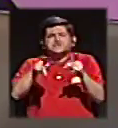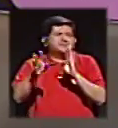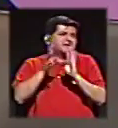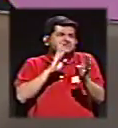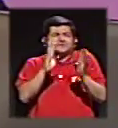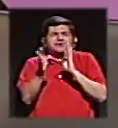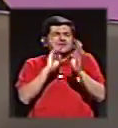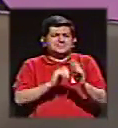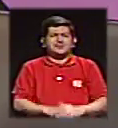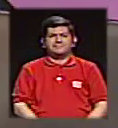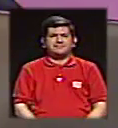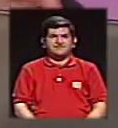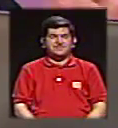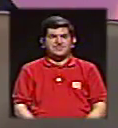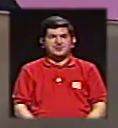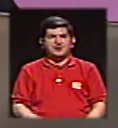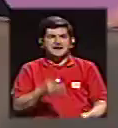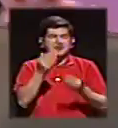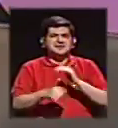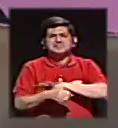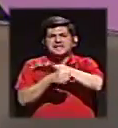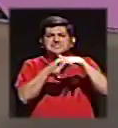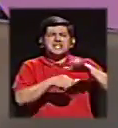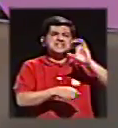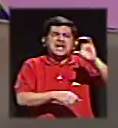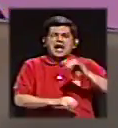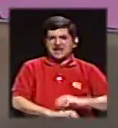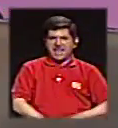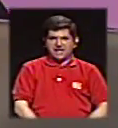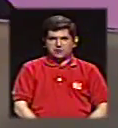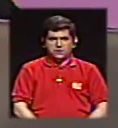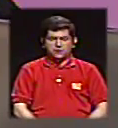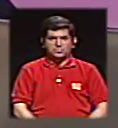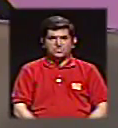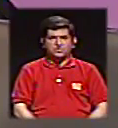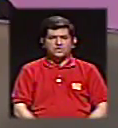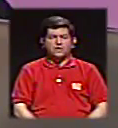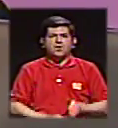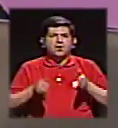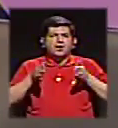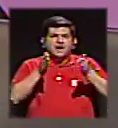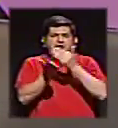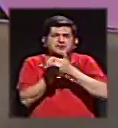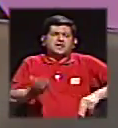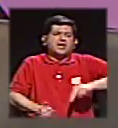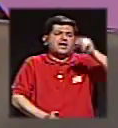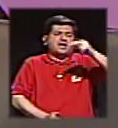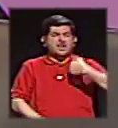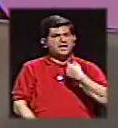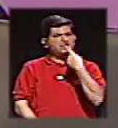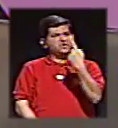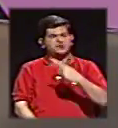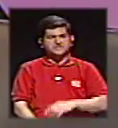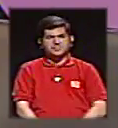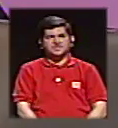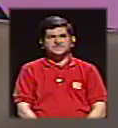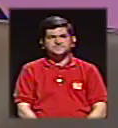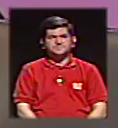la calero y la trocha y toda esta cosa y yo dije